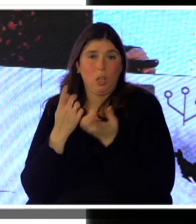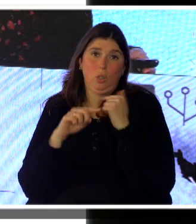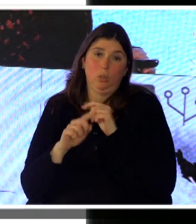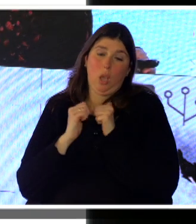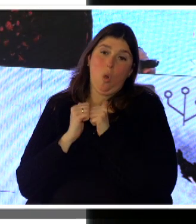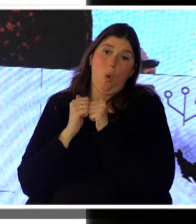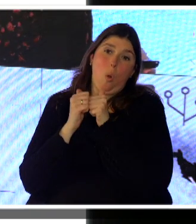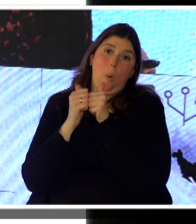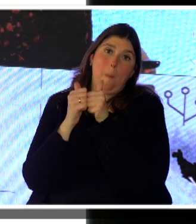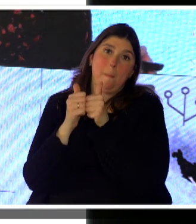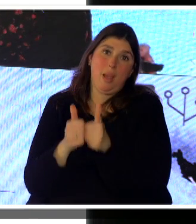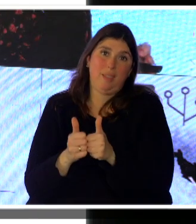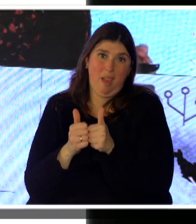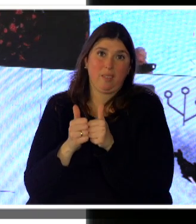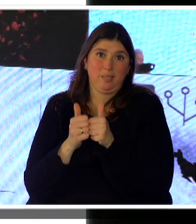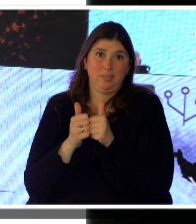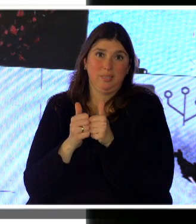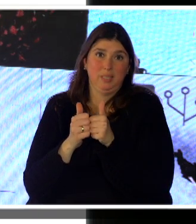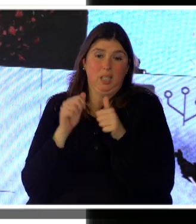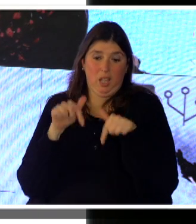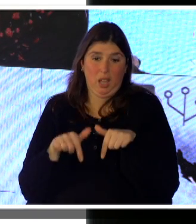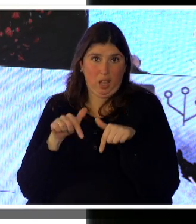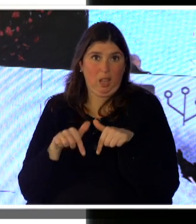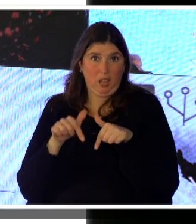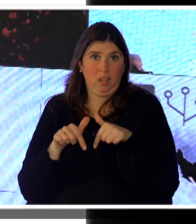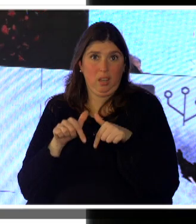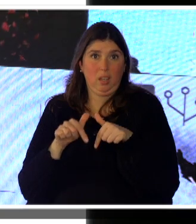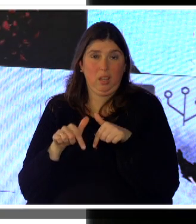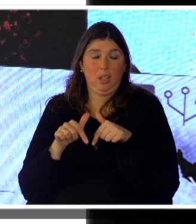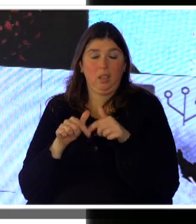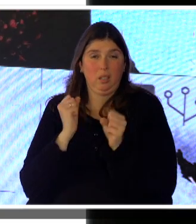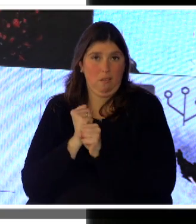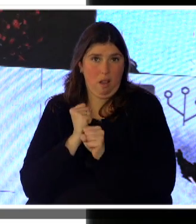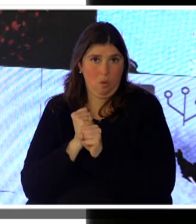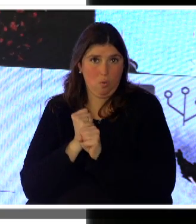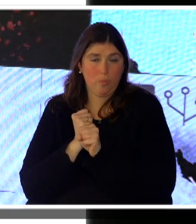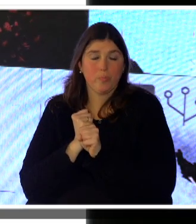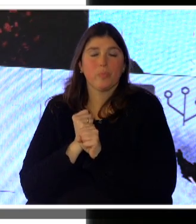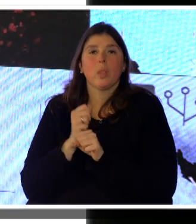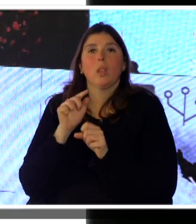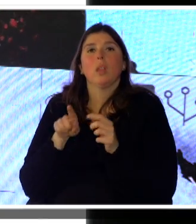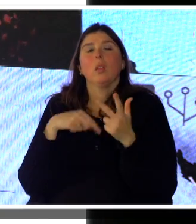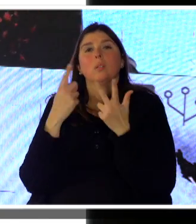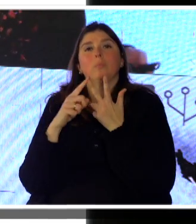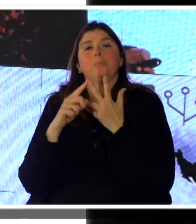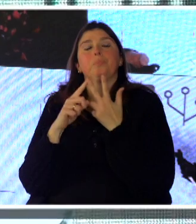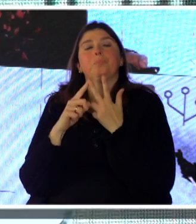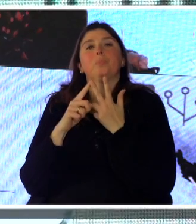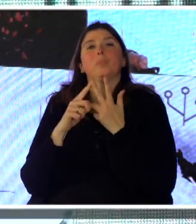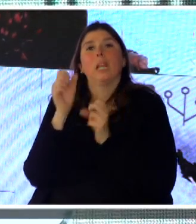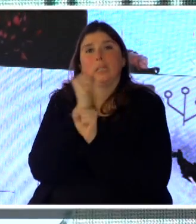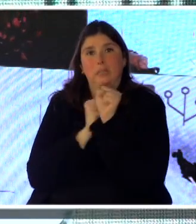que acompañar, digamos, toda esta movida. En el aspecto tecnológico, les comento de que